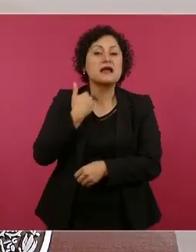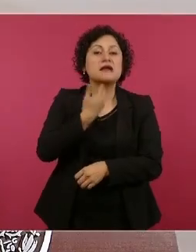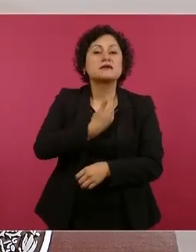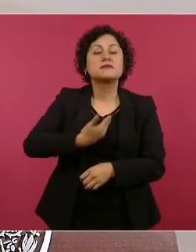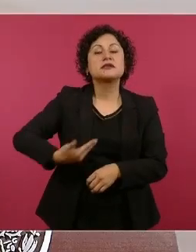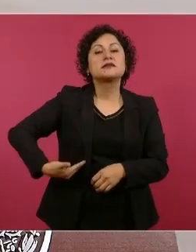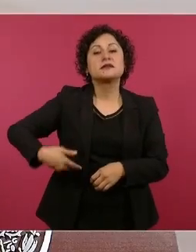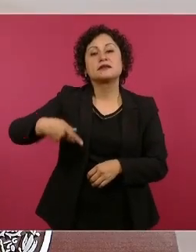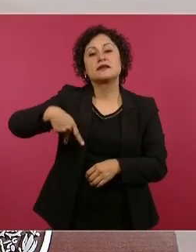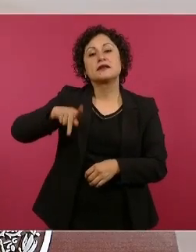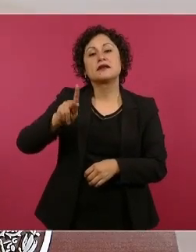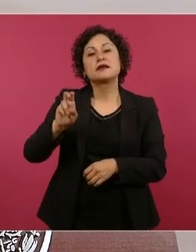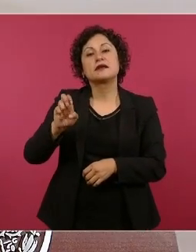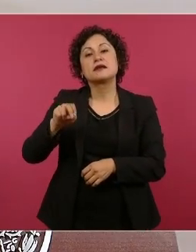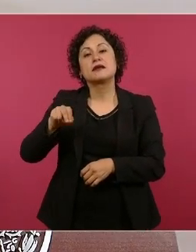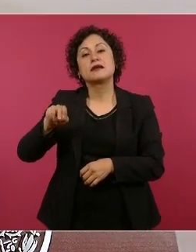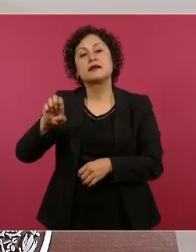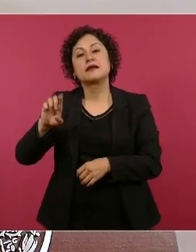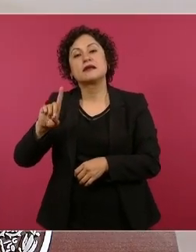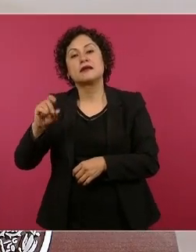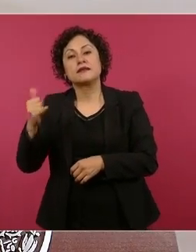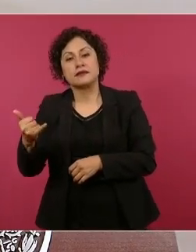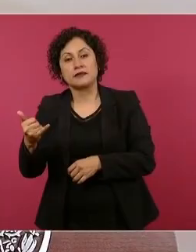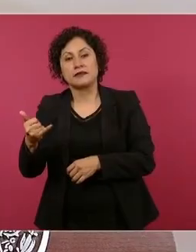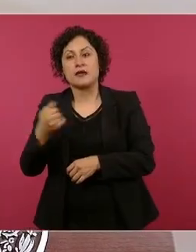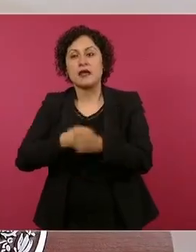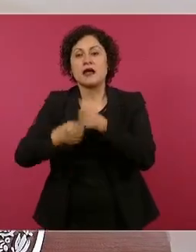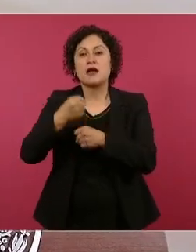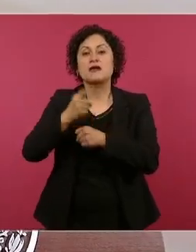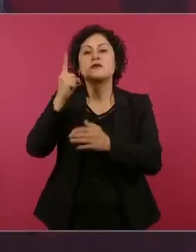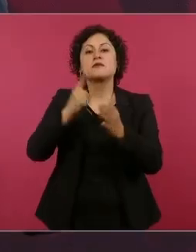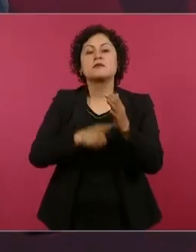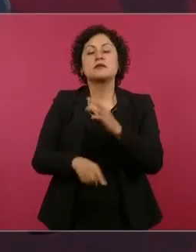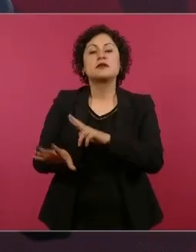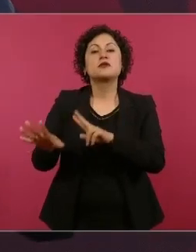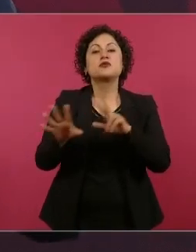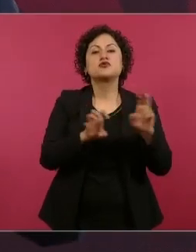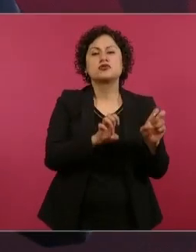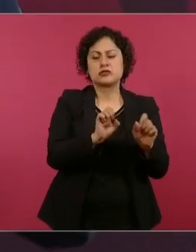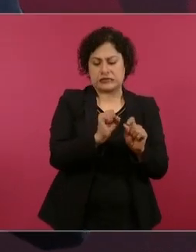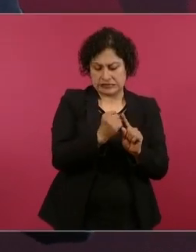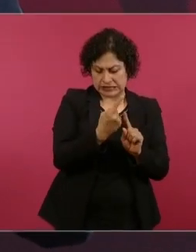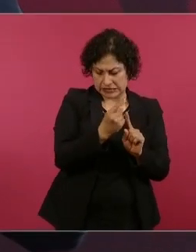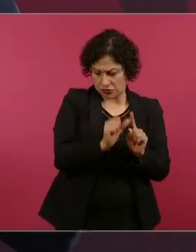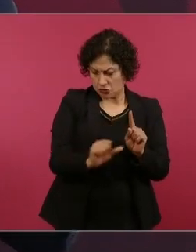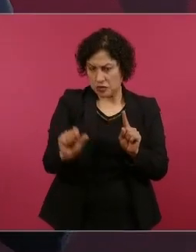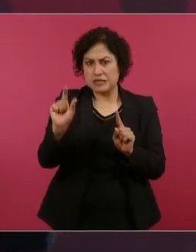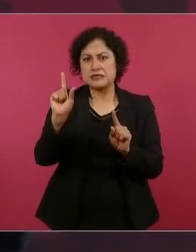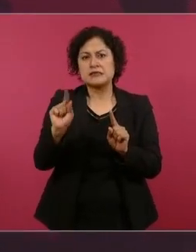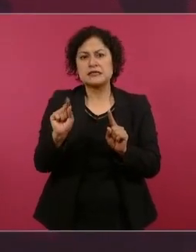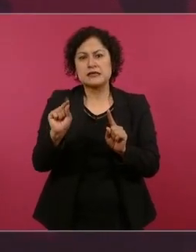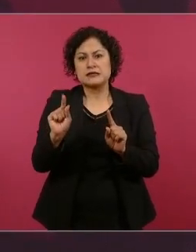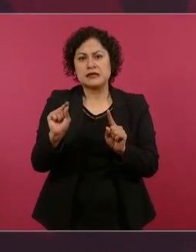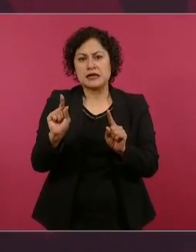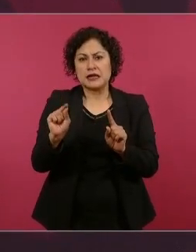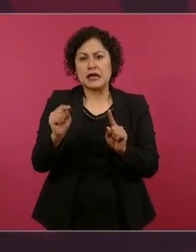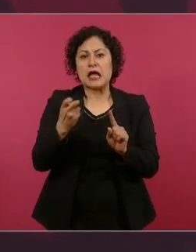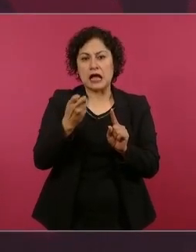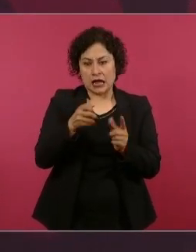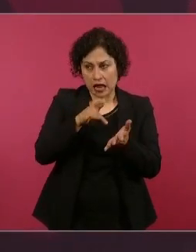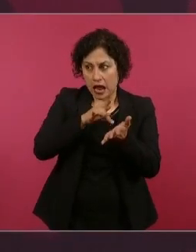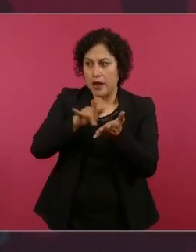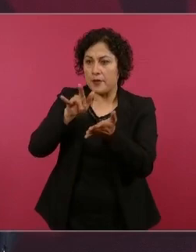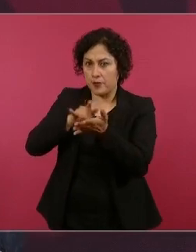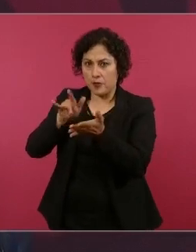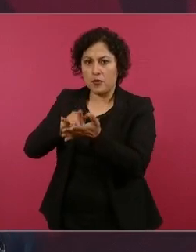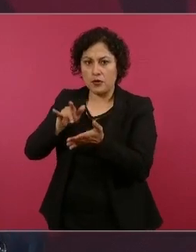1861 hasta 1870, perdón,